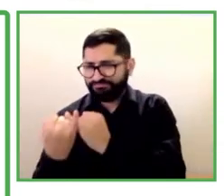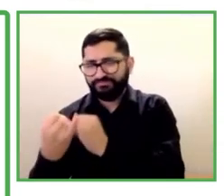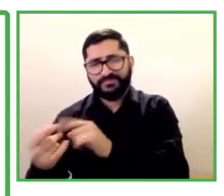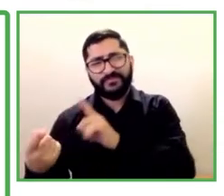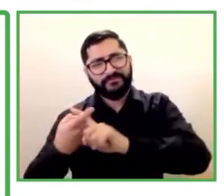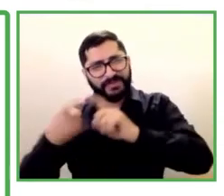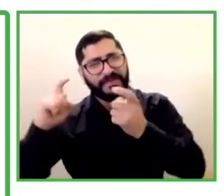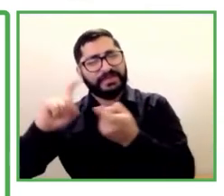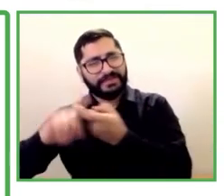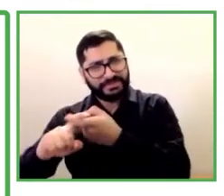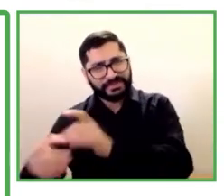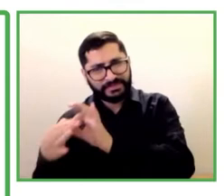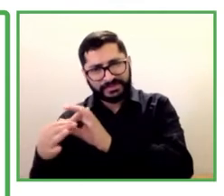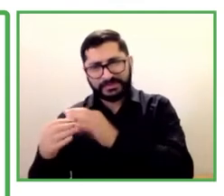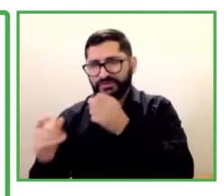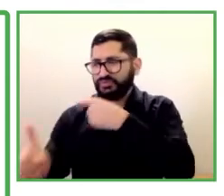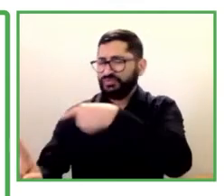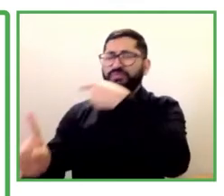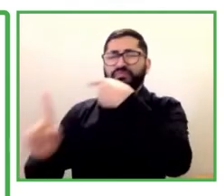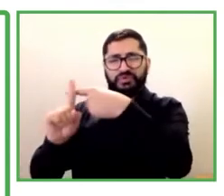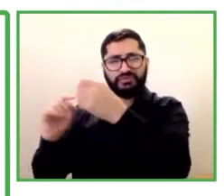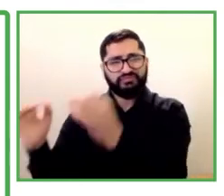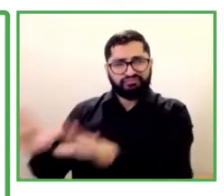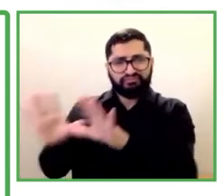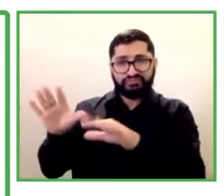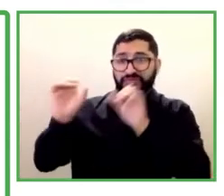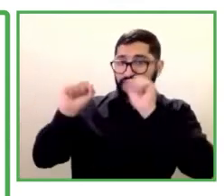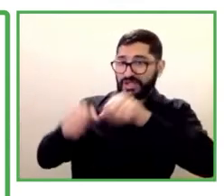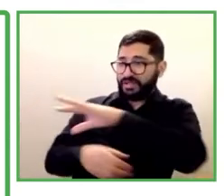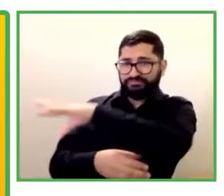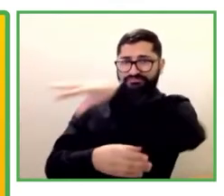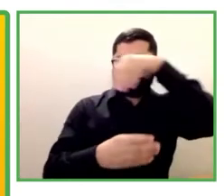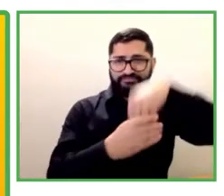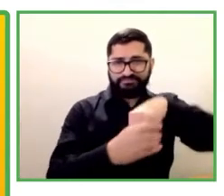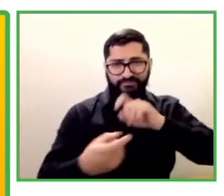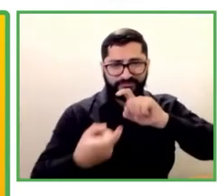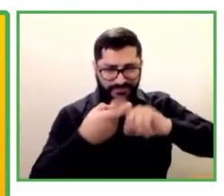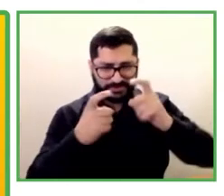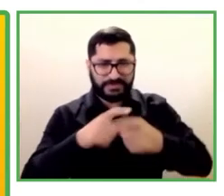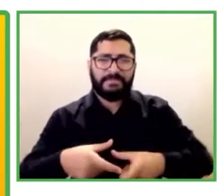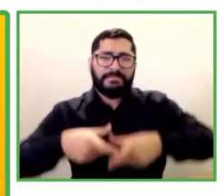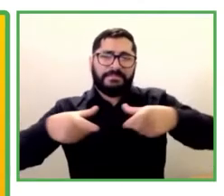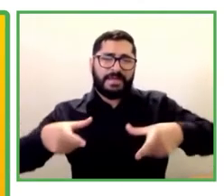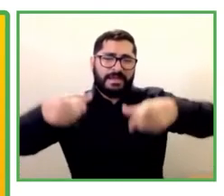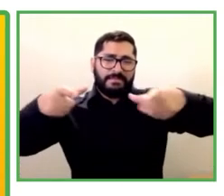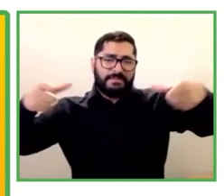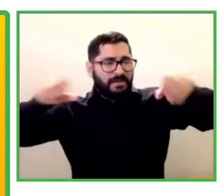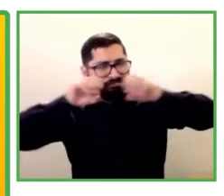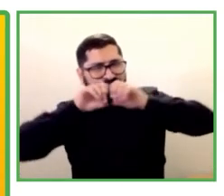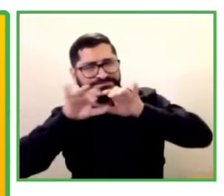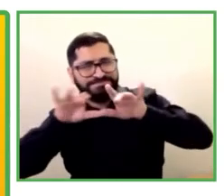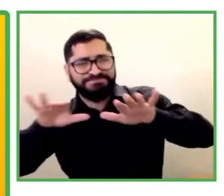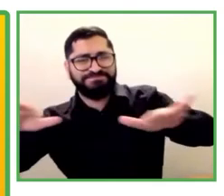socios tan grandiosos para la replicación y además el interés fenomenal que hemos tenido en la replicación de este